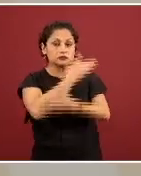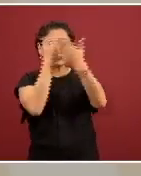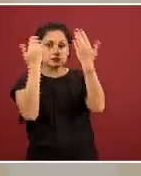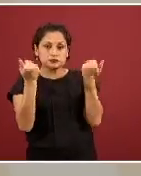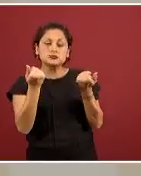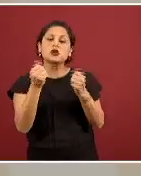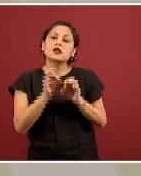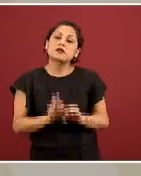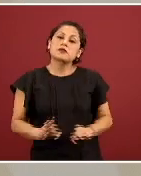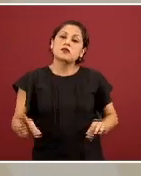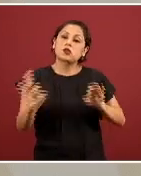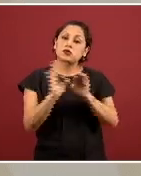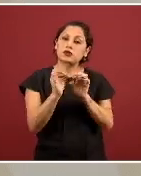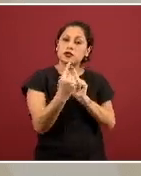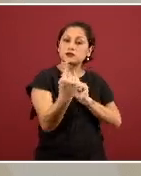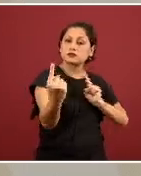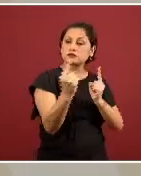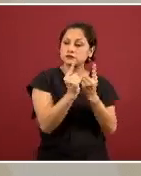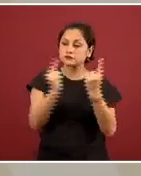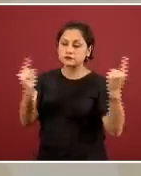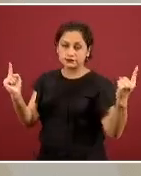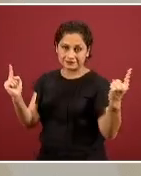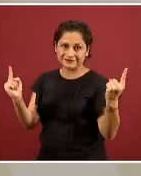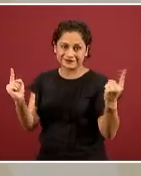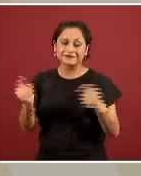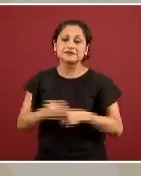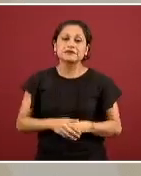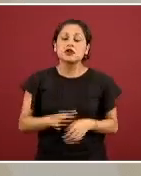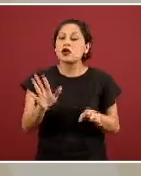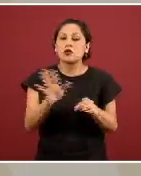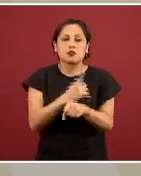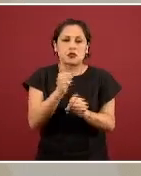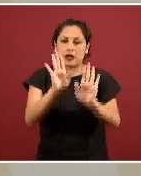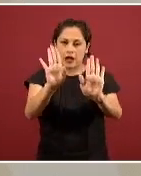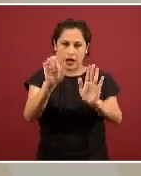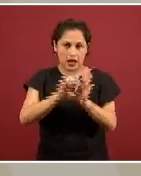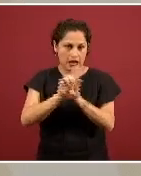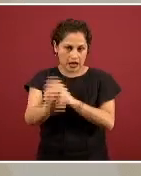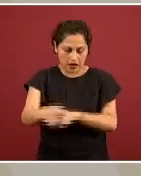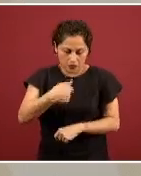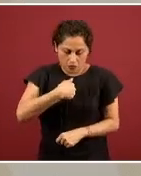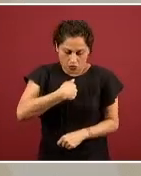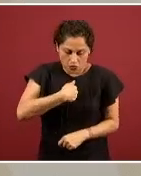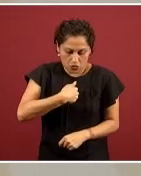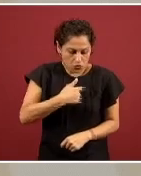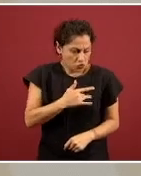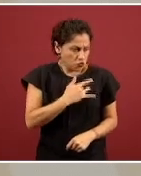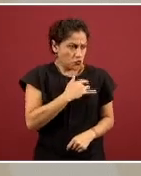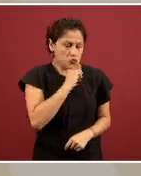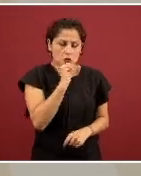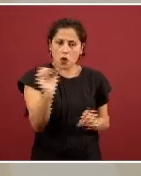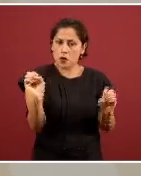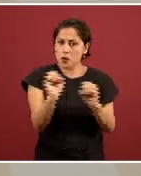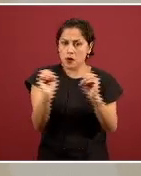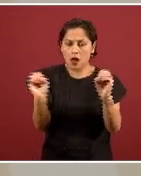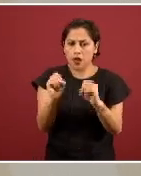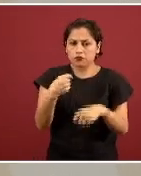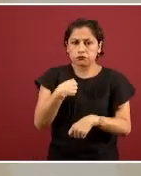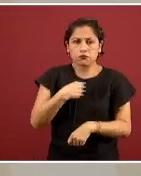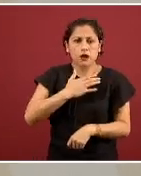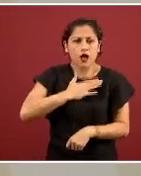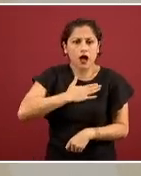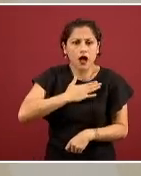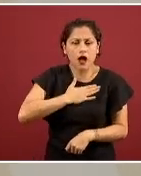básicas, porque si yo ahorita fuera una persona asintomática pero ya con el virus y yo no estornudo ni toso,